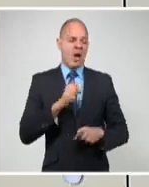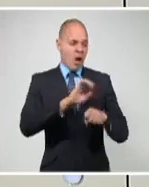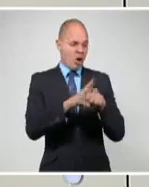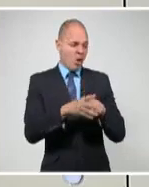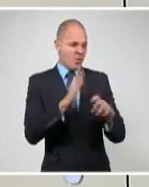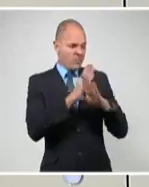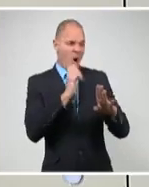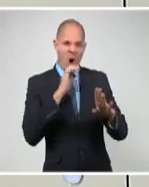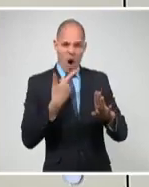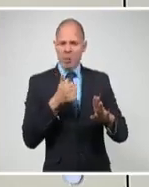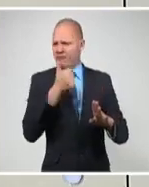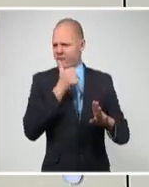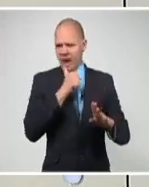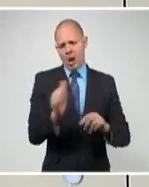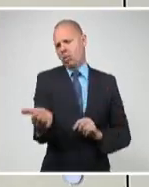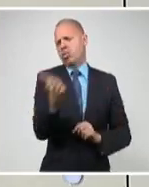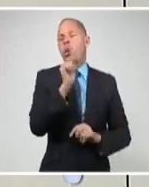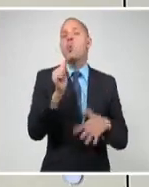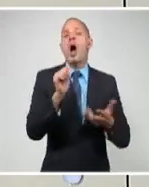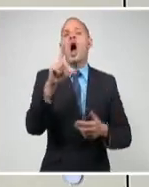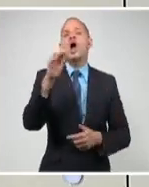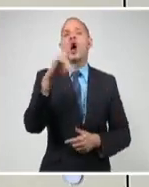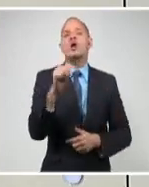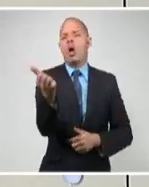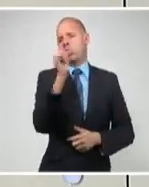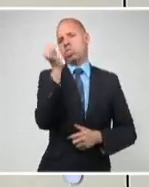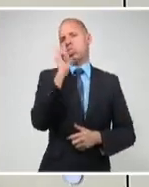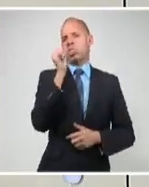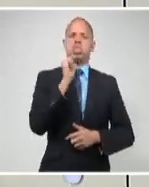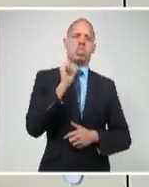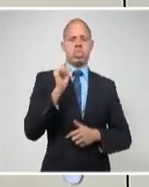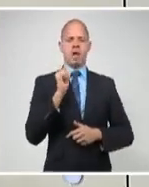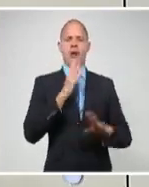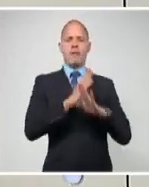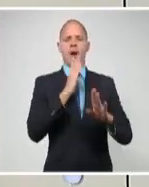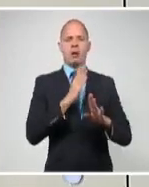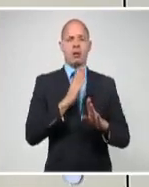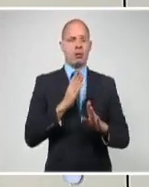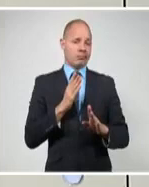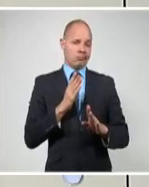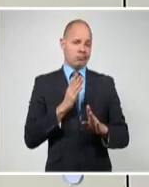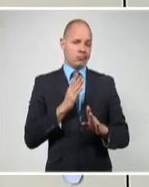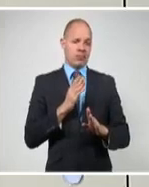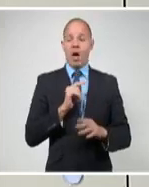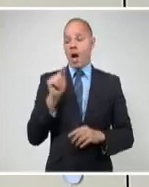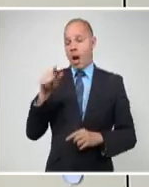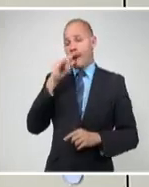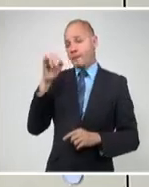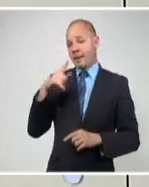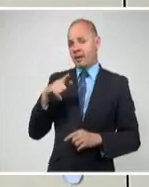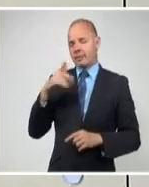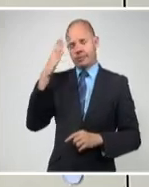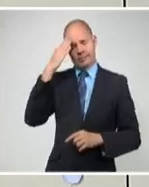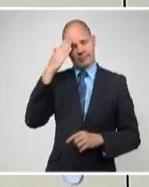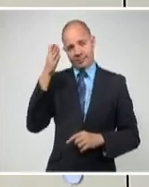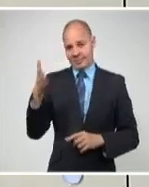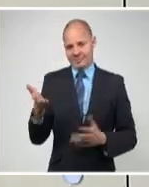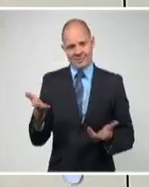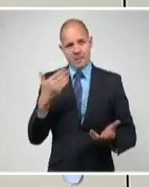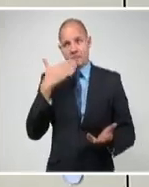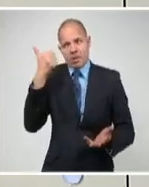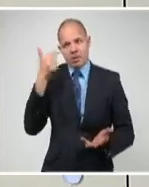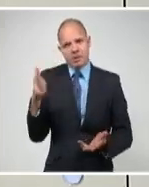ciencia y que en ella está la clave para enfrentar, por ejemplo, el cambio climático. De este lado del mundo observamos al presidente